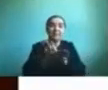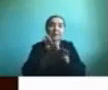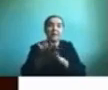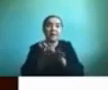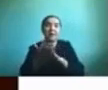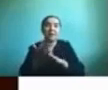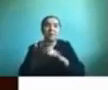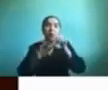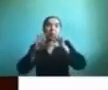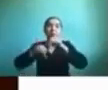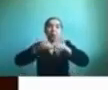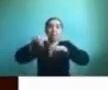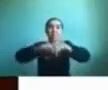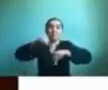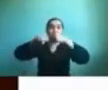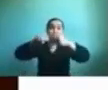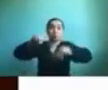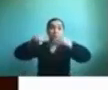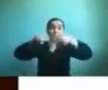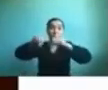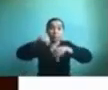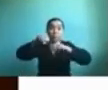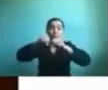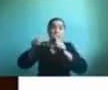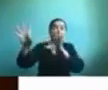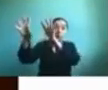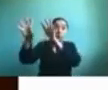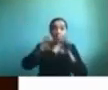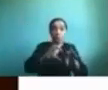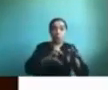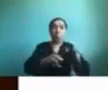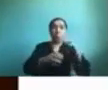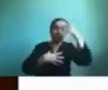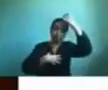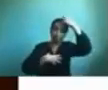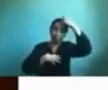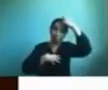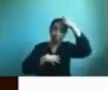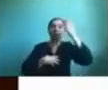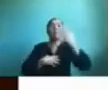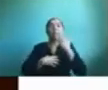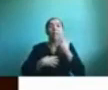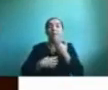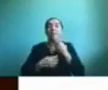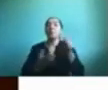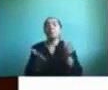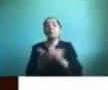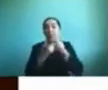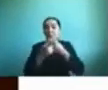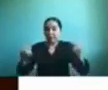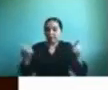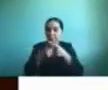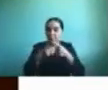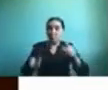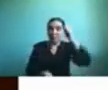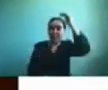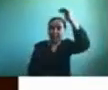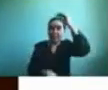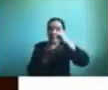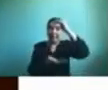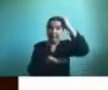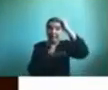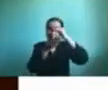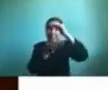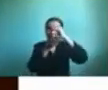también podemos cambiar los tamaños de las imágenes ponerles música y también cambiarle los colores entonces ahí si se